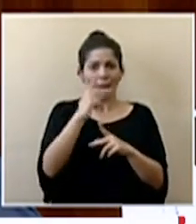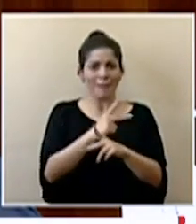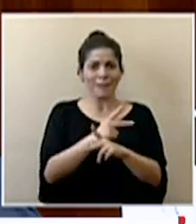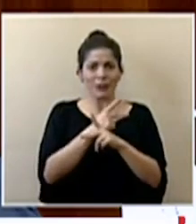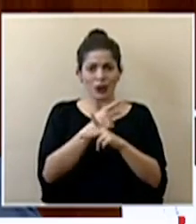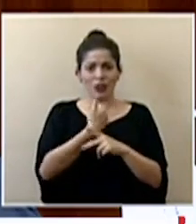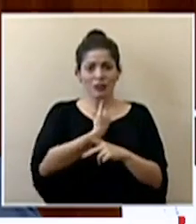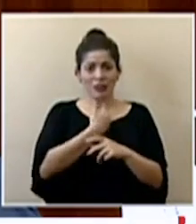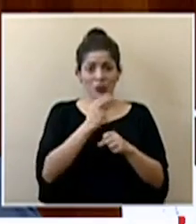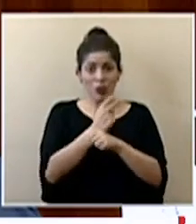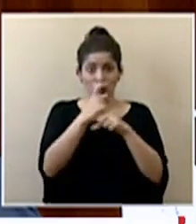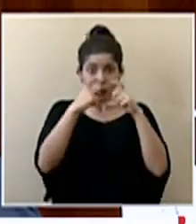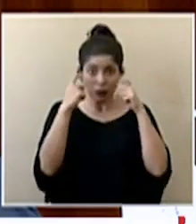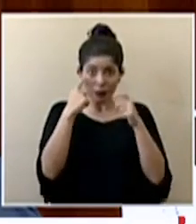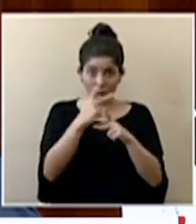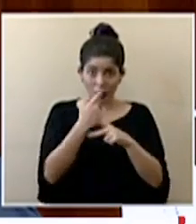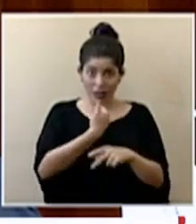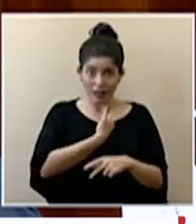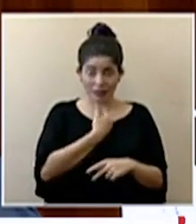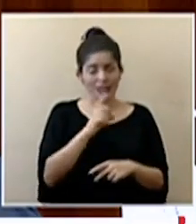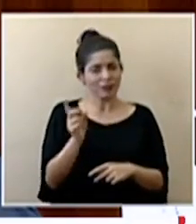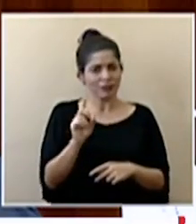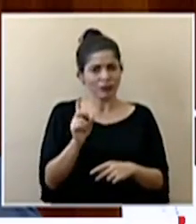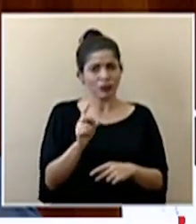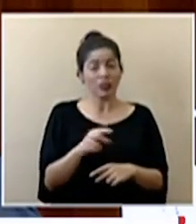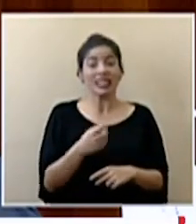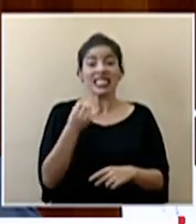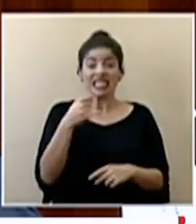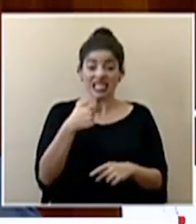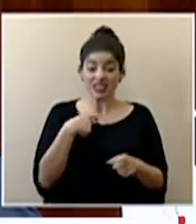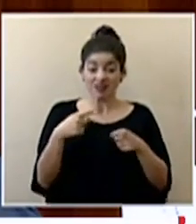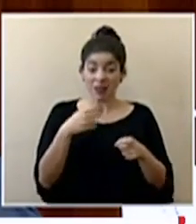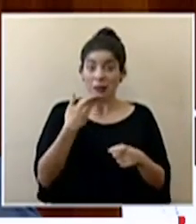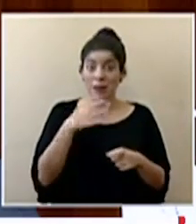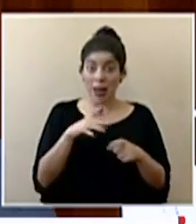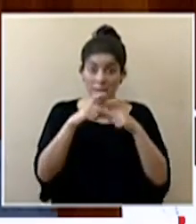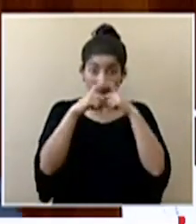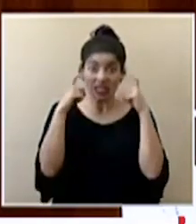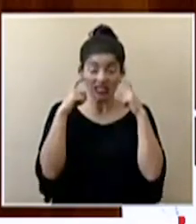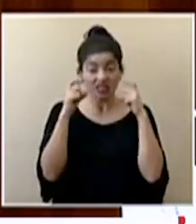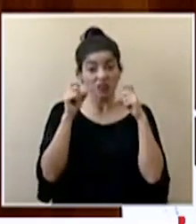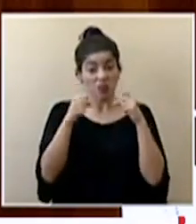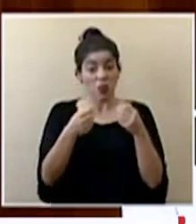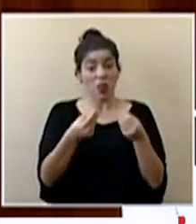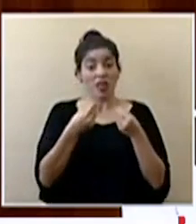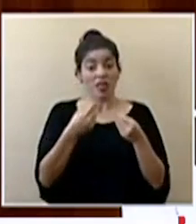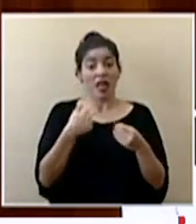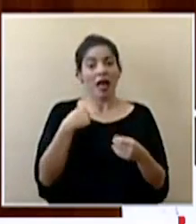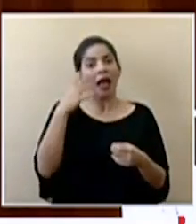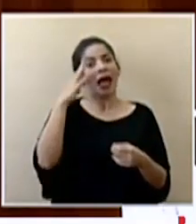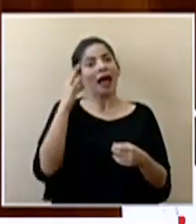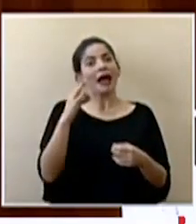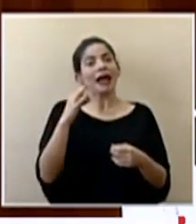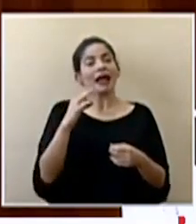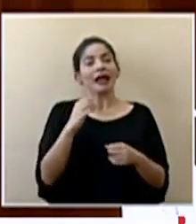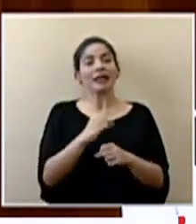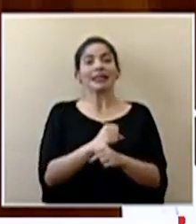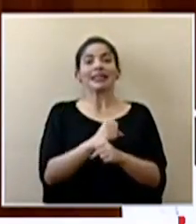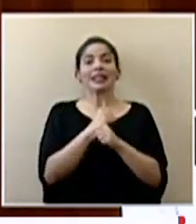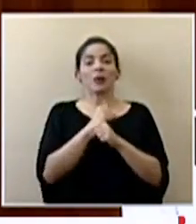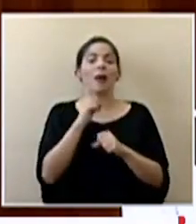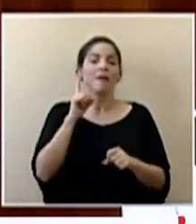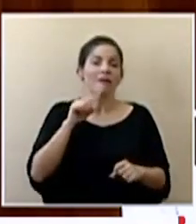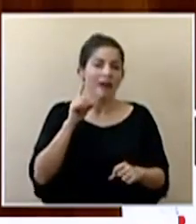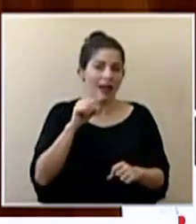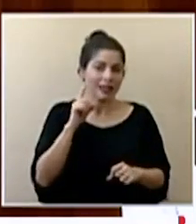personas que las usan y que incluso un mal manejo de las mascarillas puede dar una falsa sensación de seguridad más